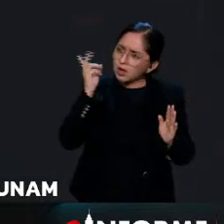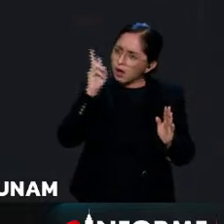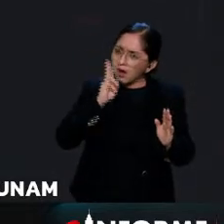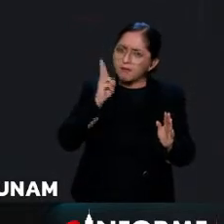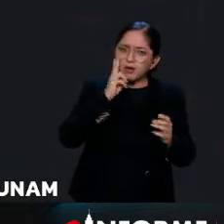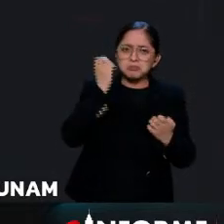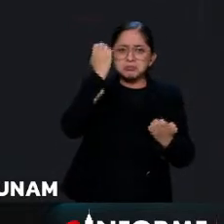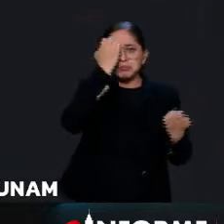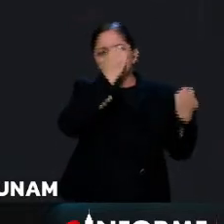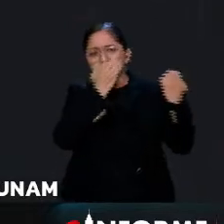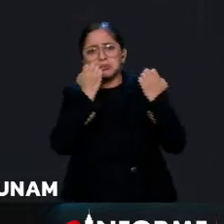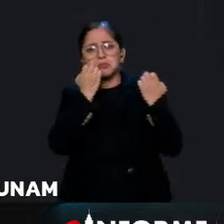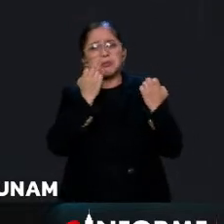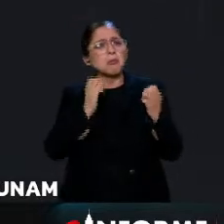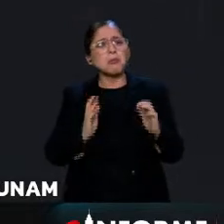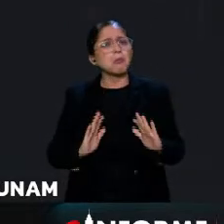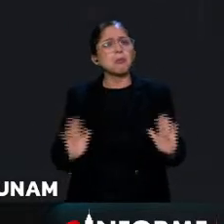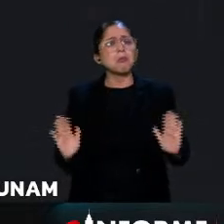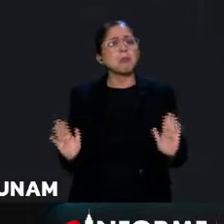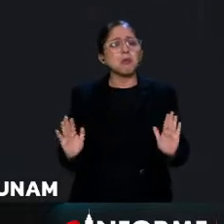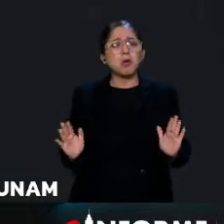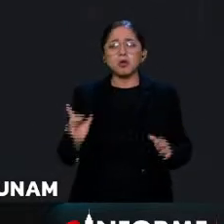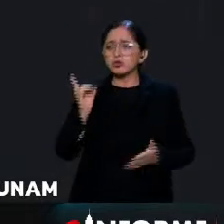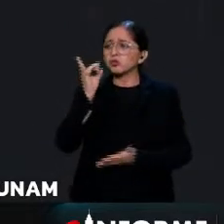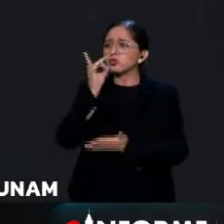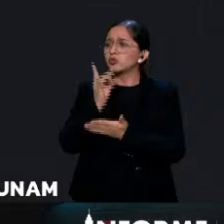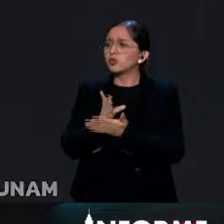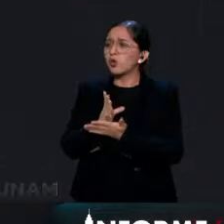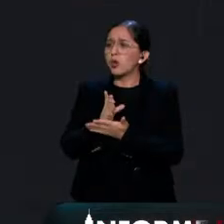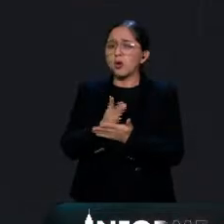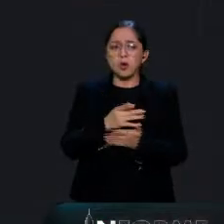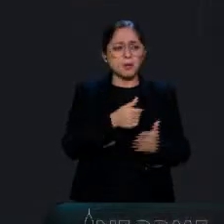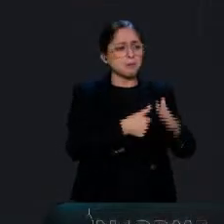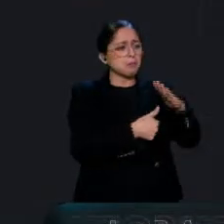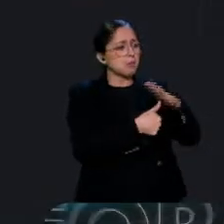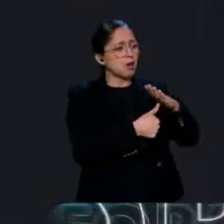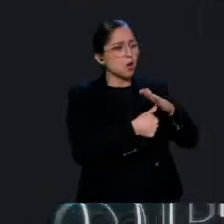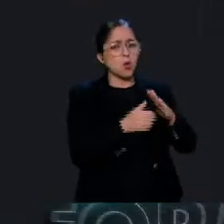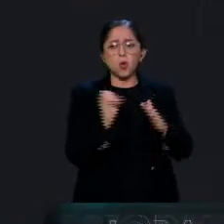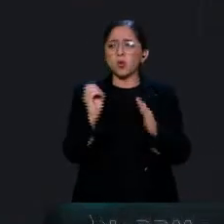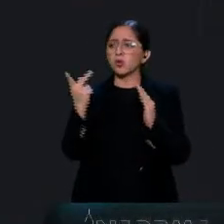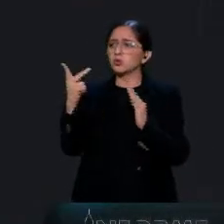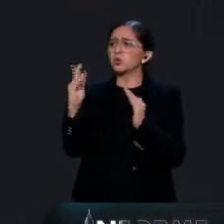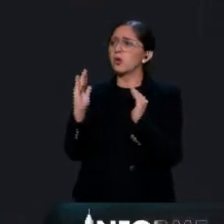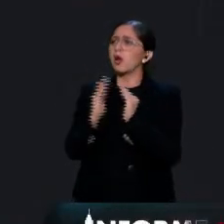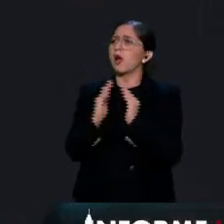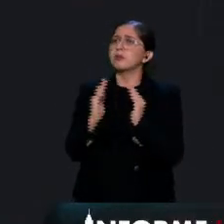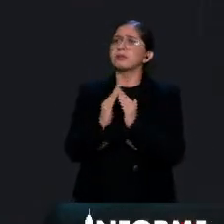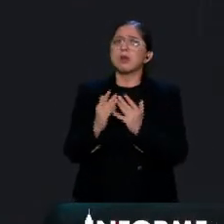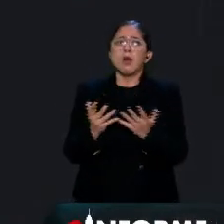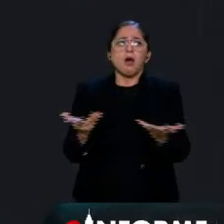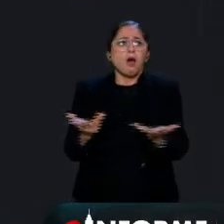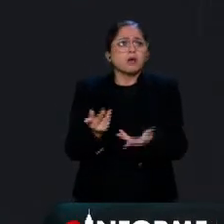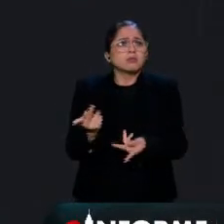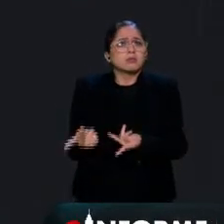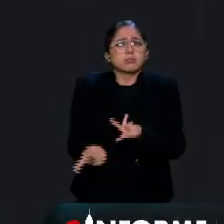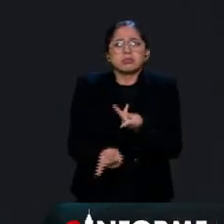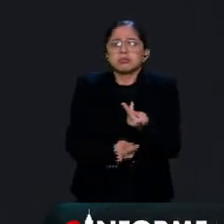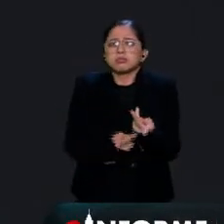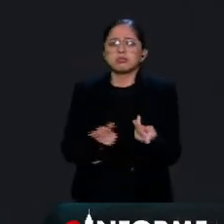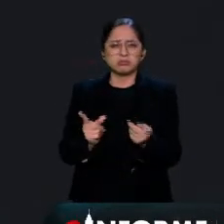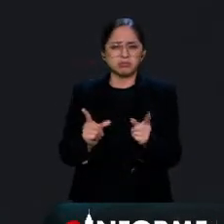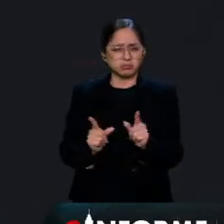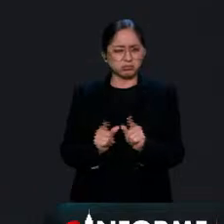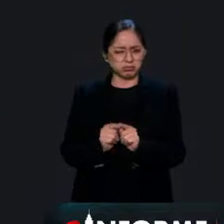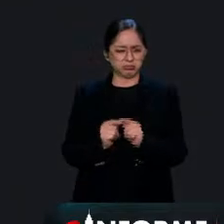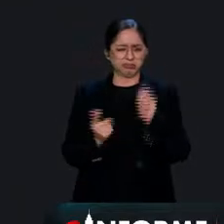enfrente en un en una mesa o hablan desde sus casas y hacen preguntas esto esto